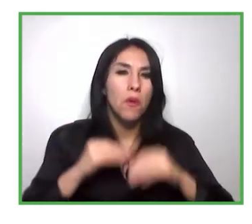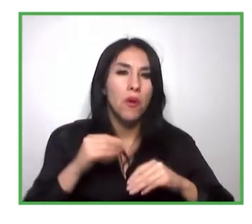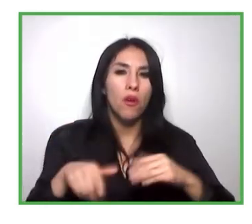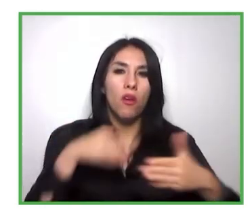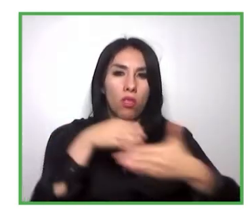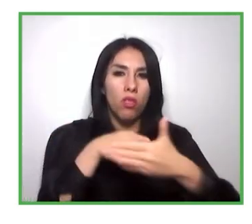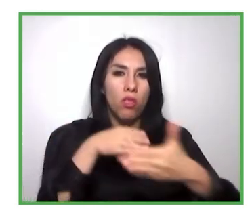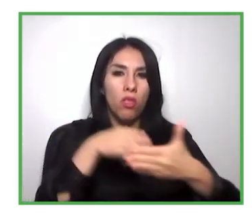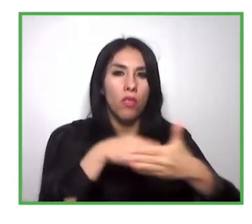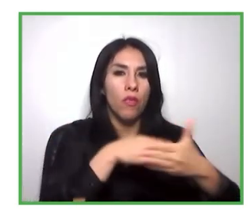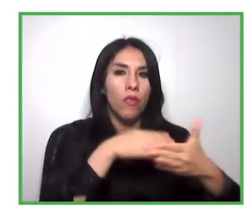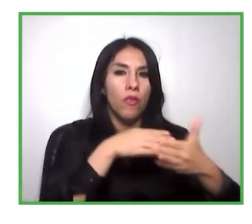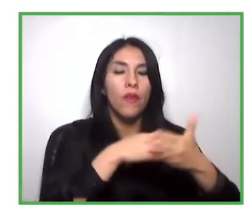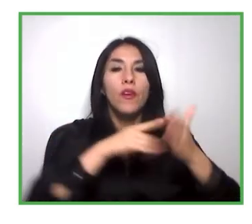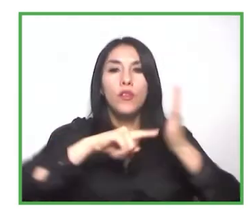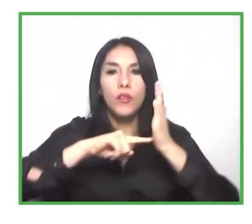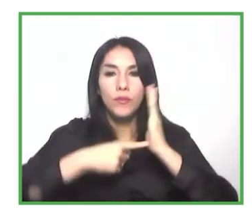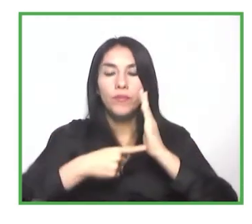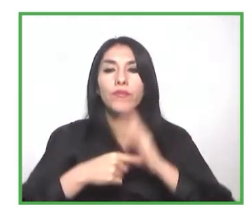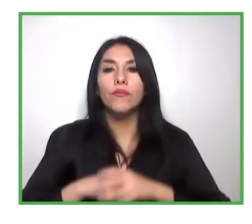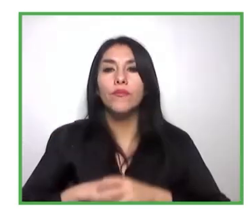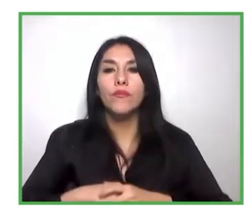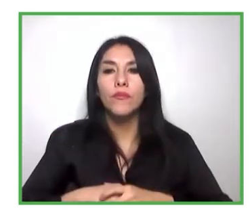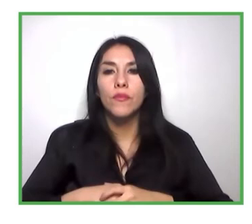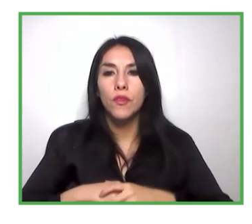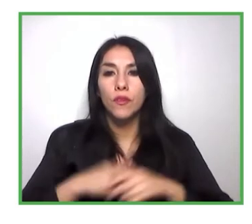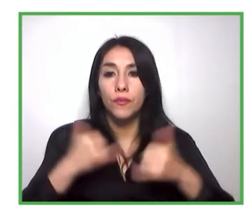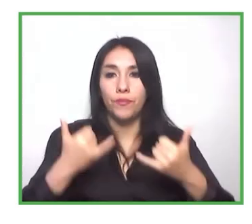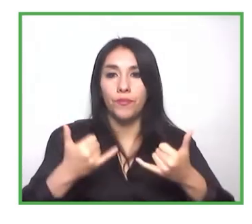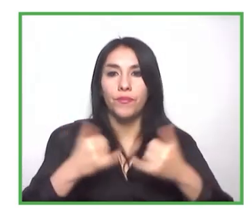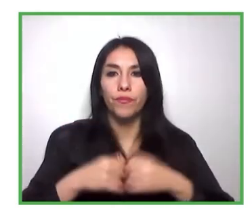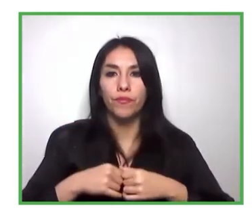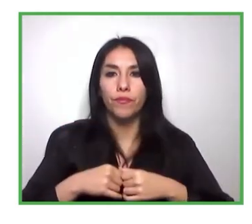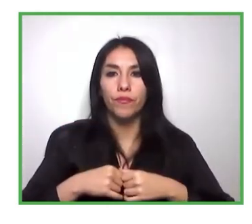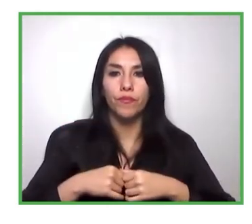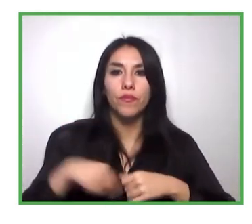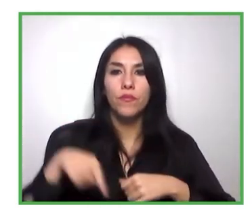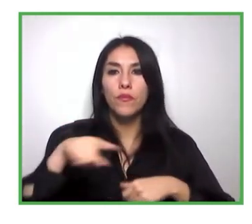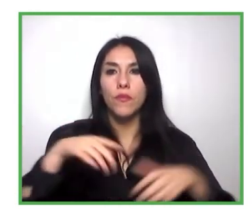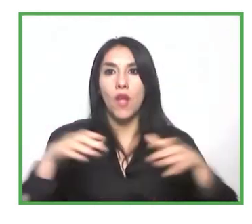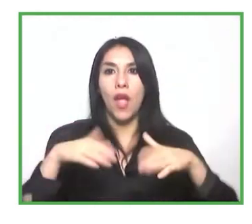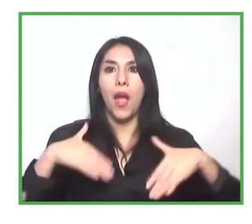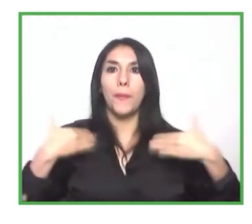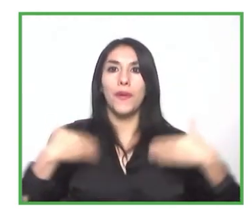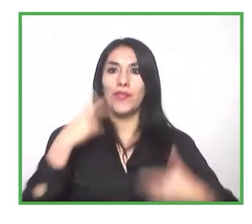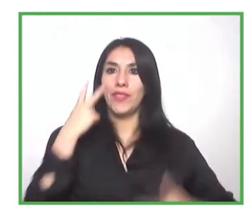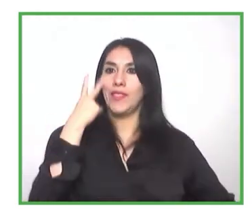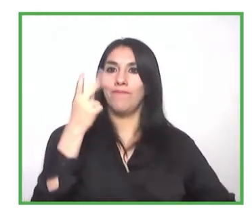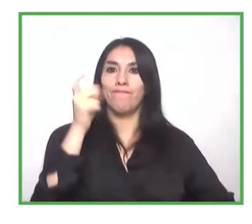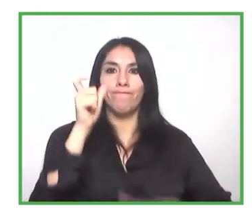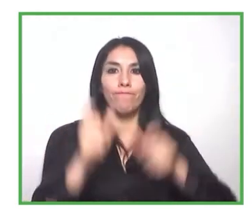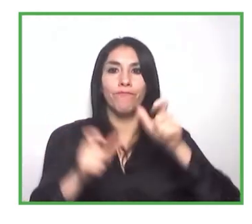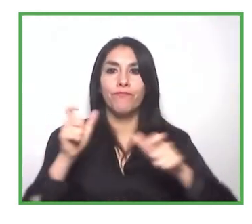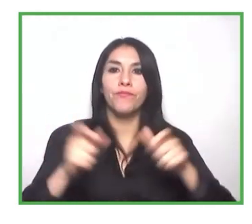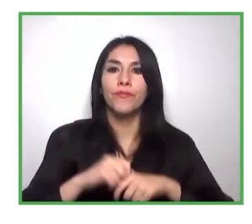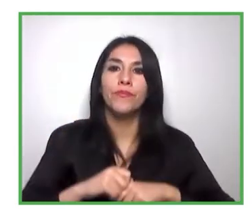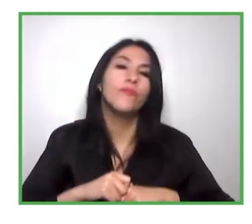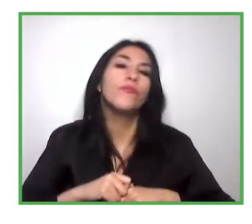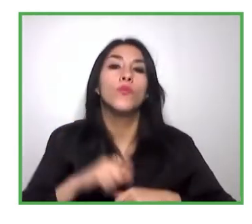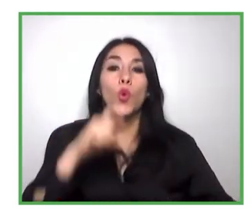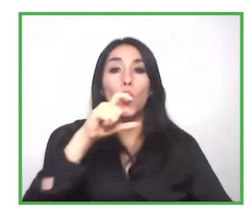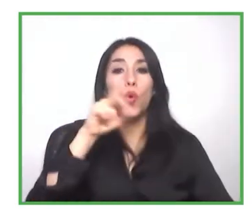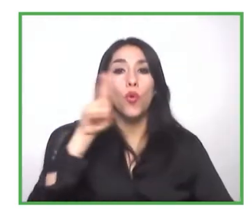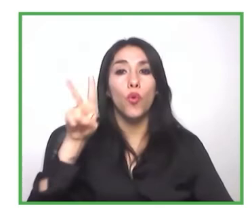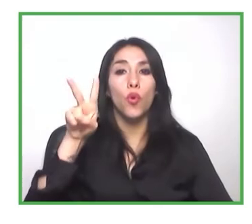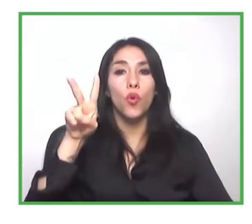alegremente pudimos ver que las personas igual, subían su currículum, completaban sus datos, bueno, se